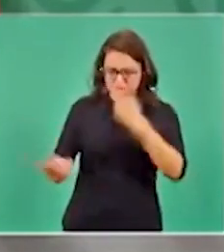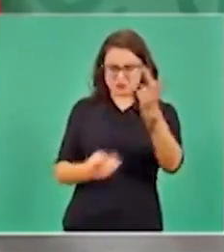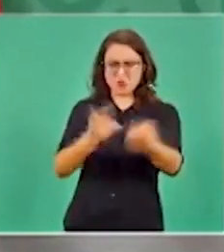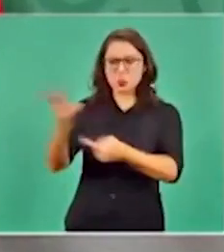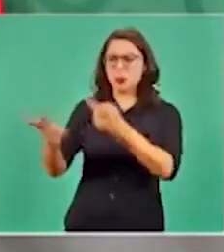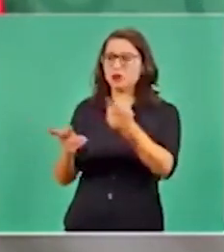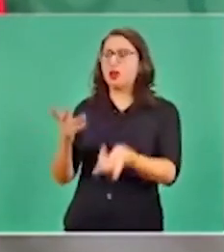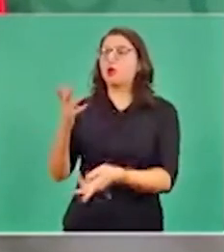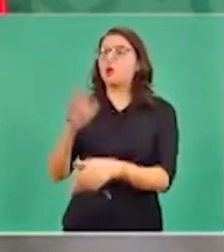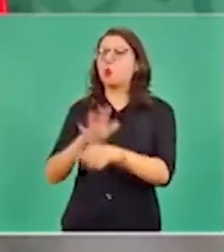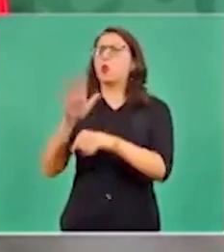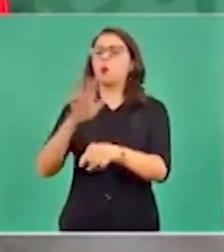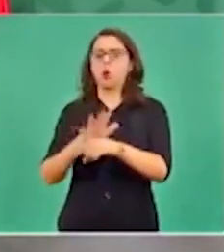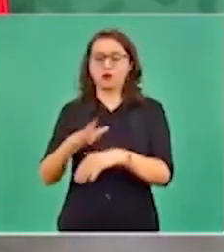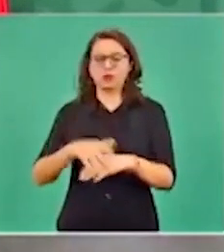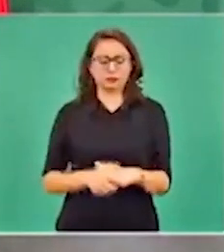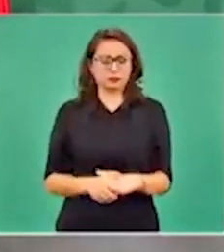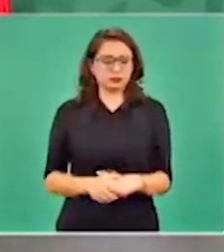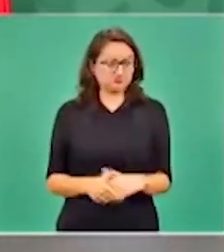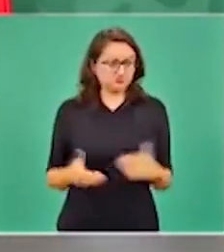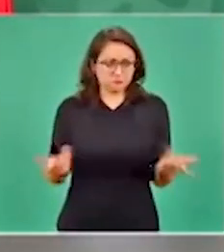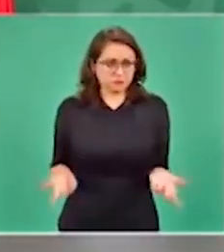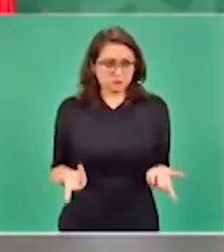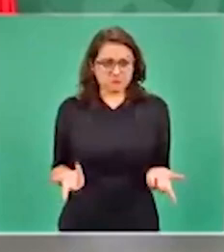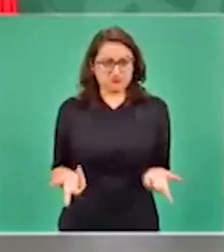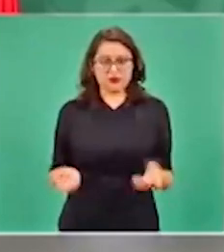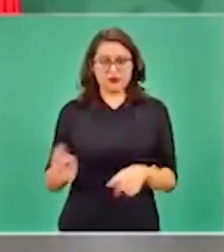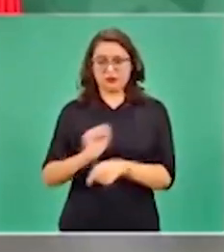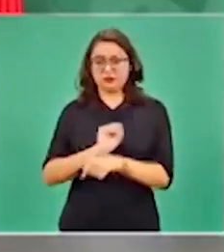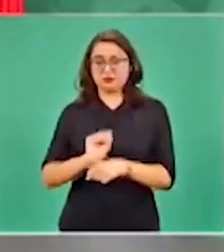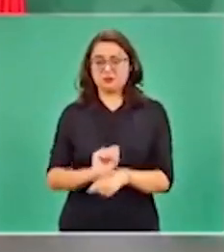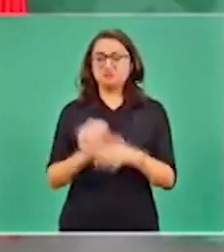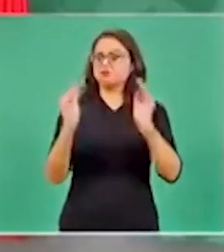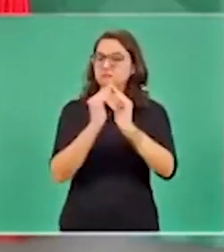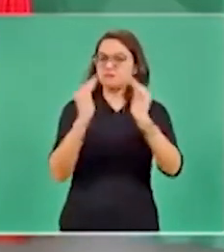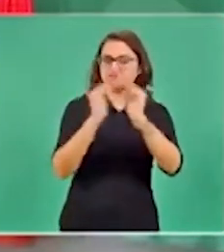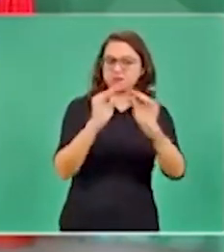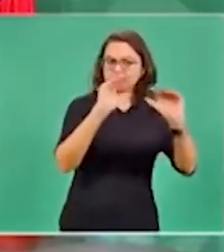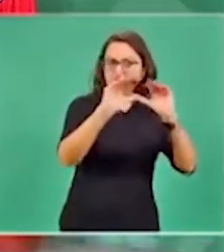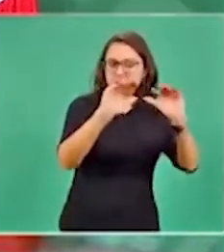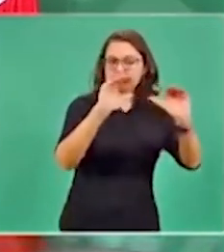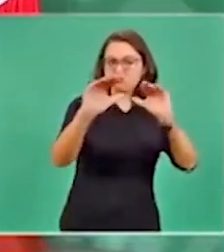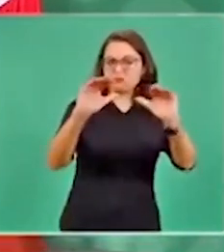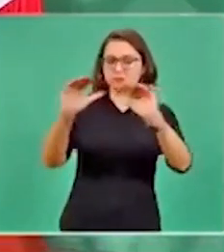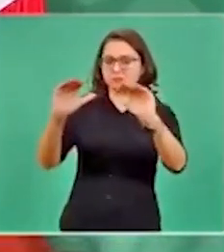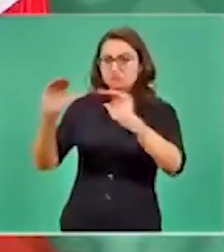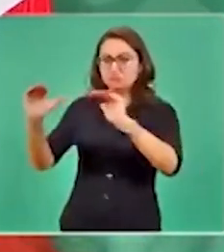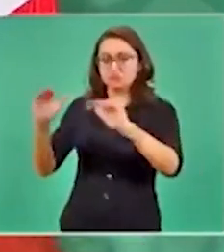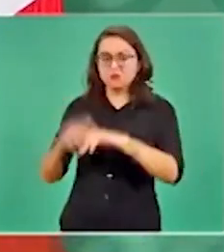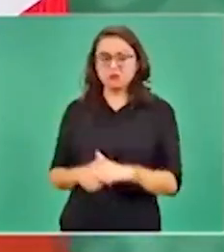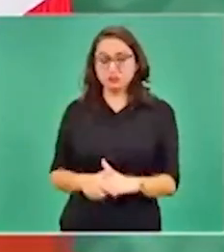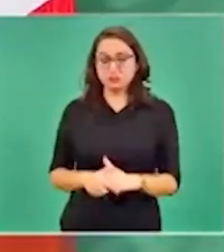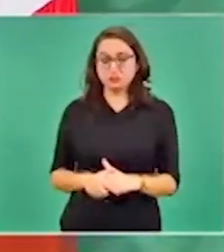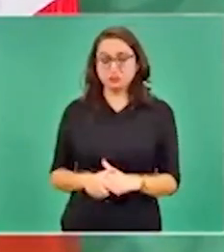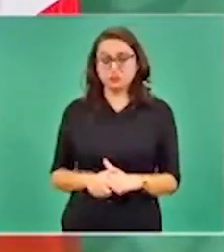pueblo. ¿Qué es una encuesta? Pues es un cuestionario, van casa por casa. ¿Conoces a